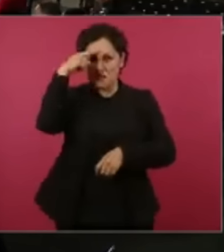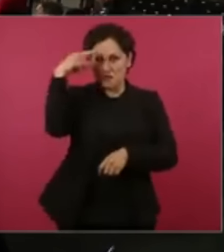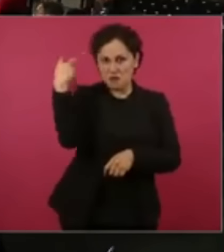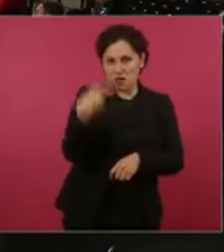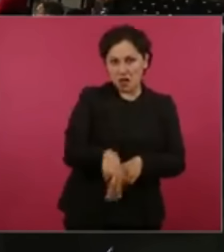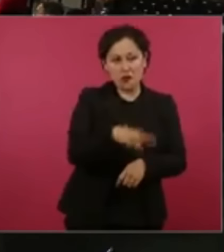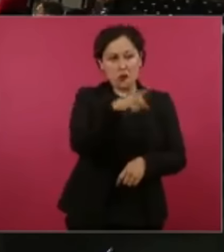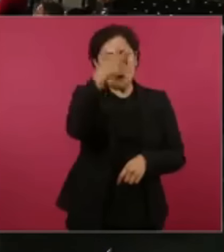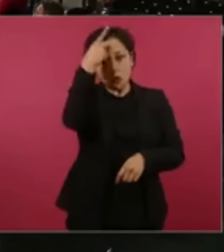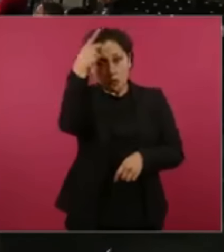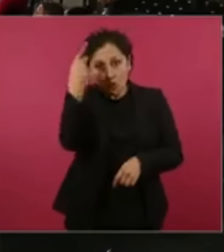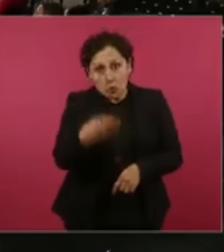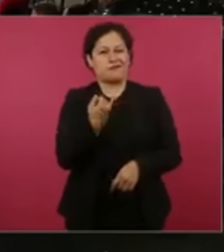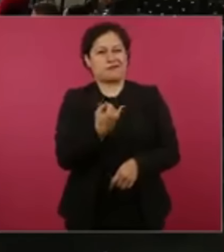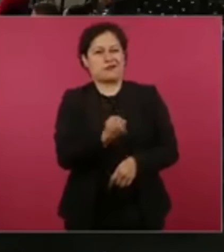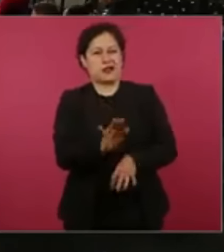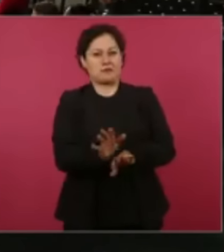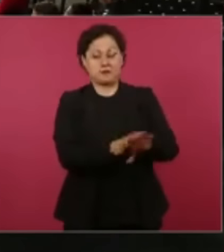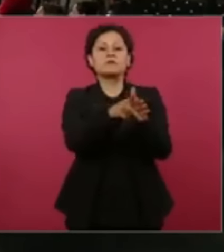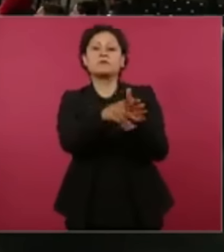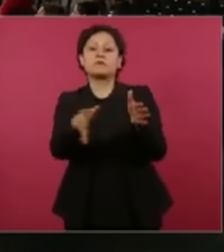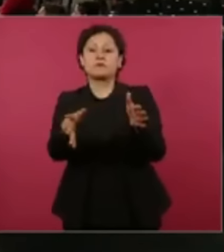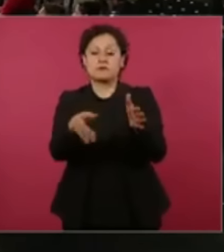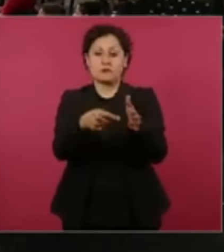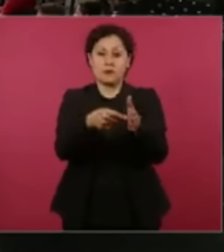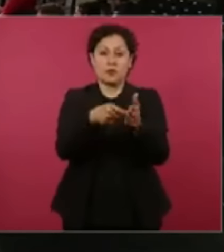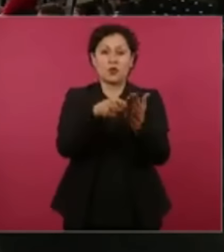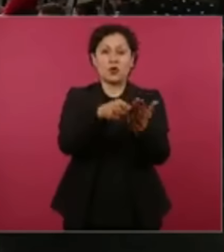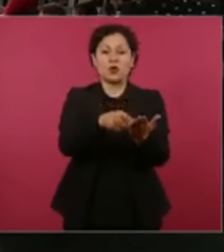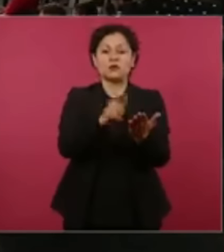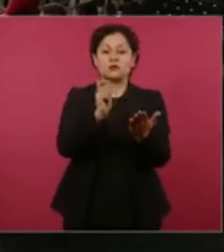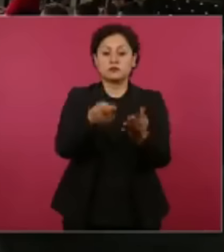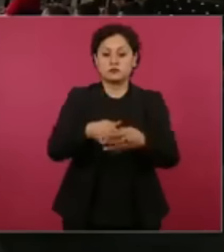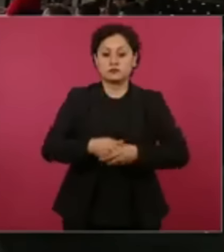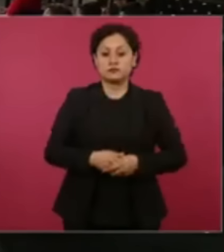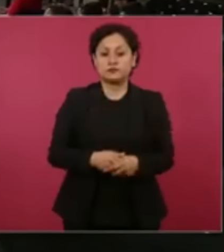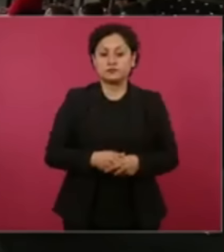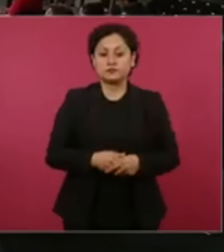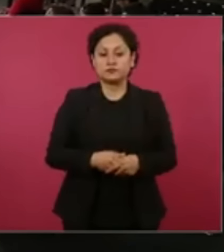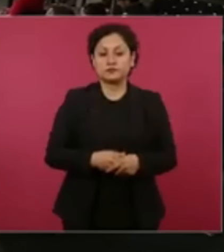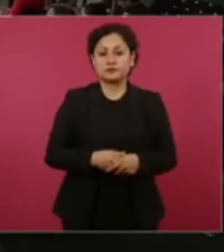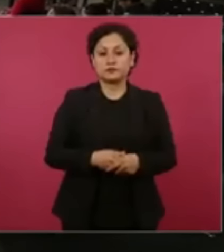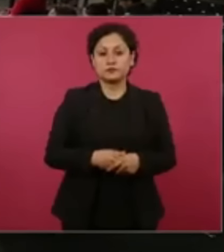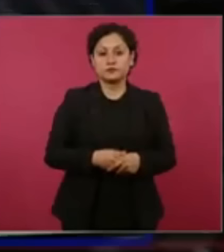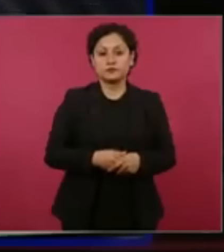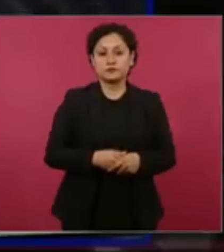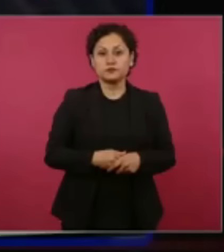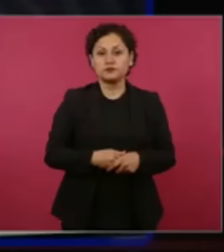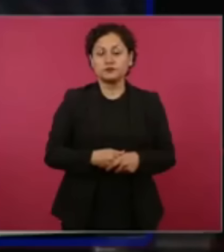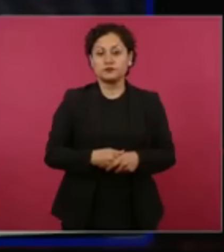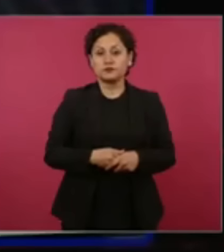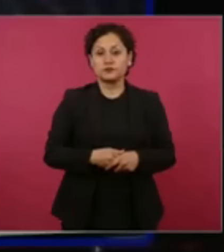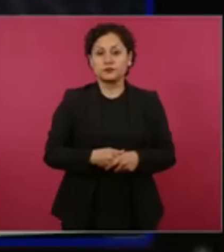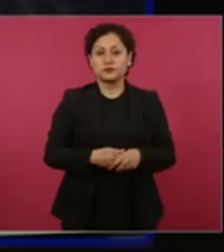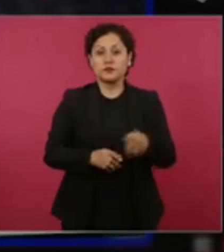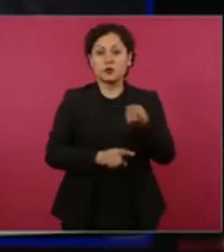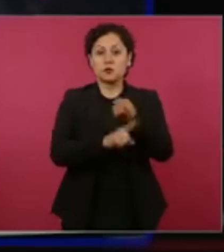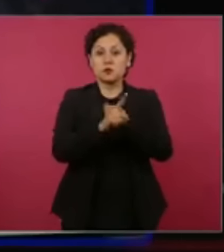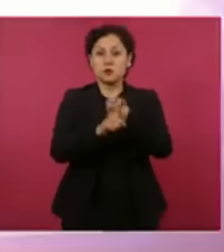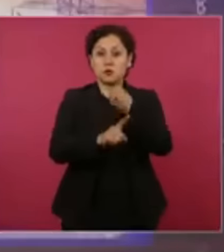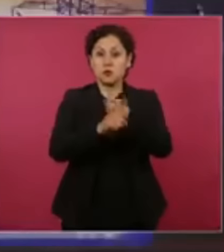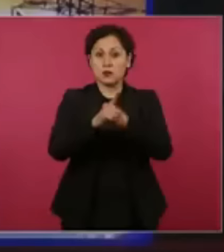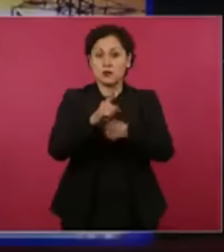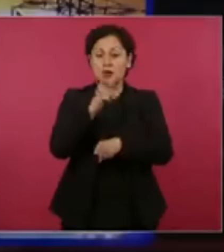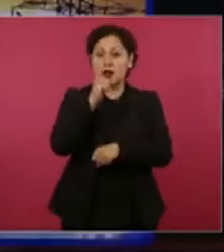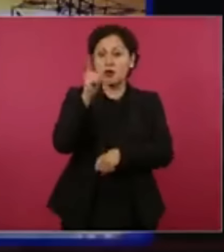boletín, un pasquín inmundo del conservadurismo. La crisis de energía comenzó hoy desde temprano a las 9 de la mañana.